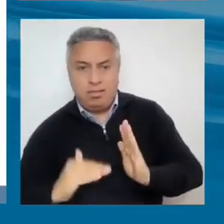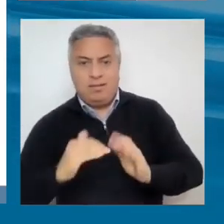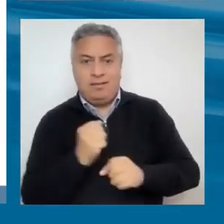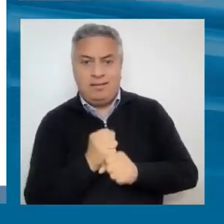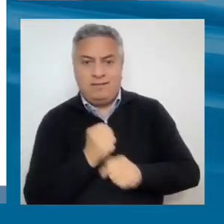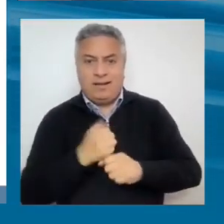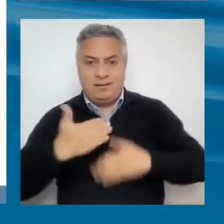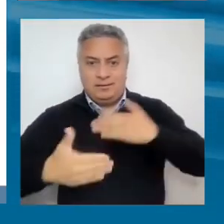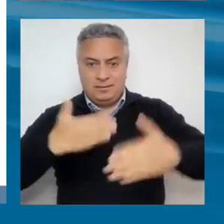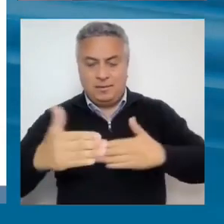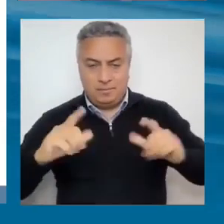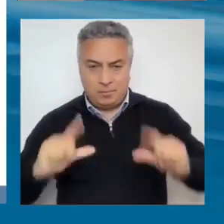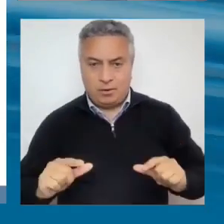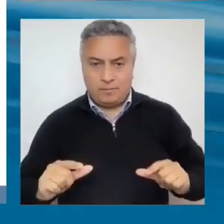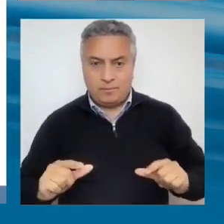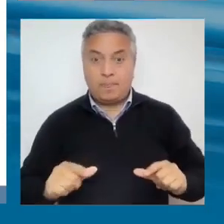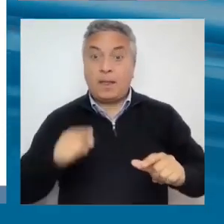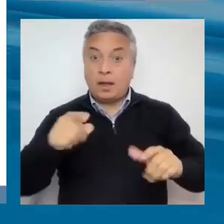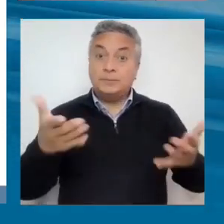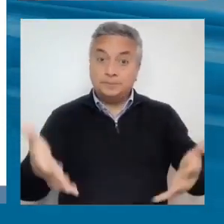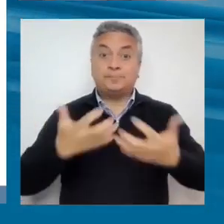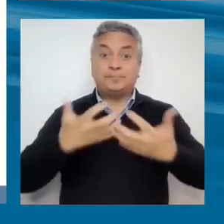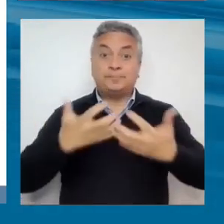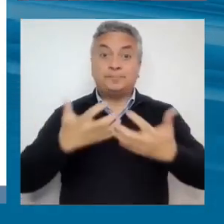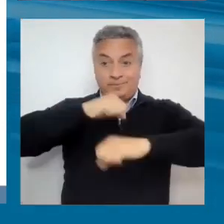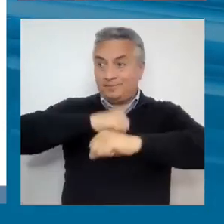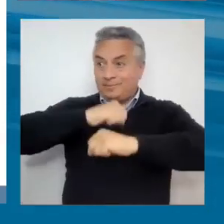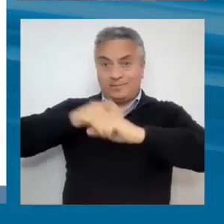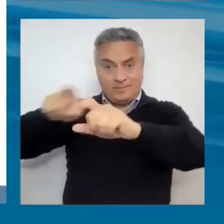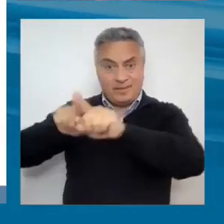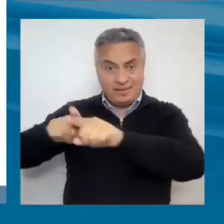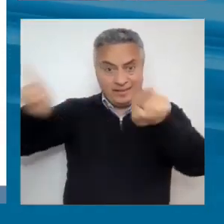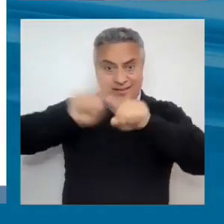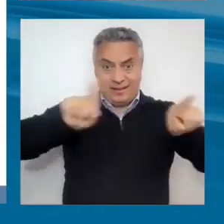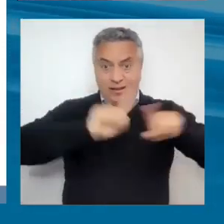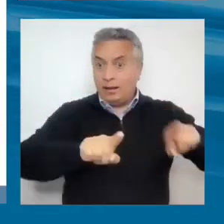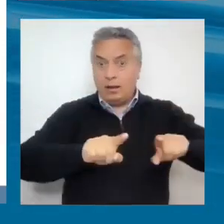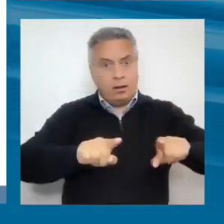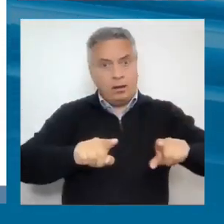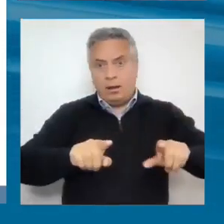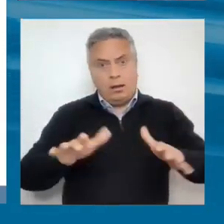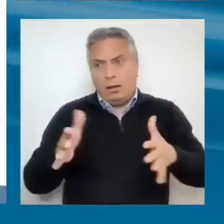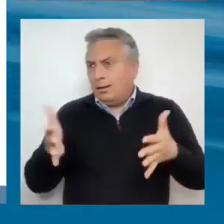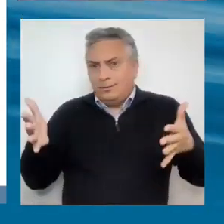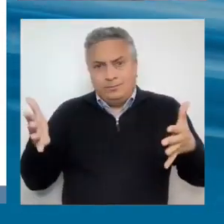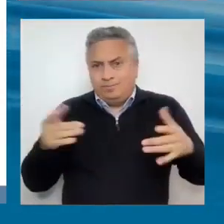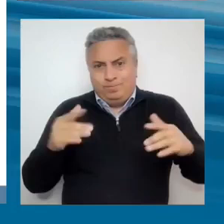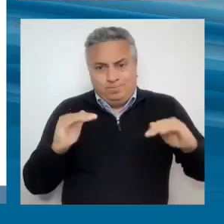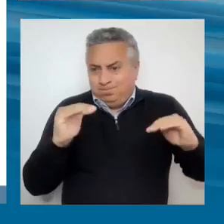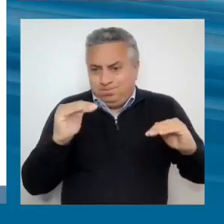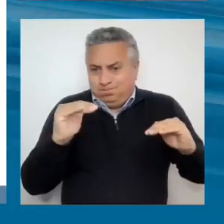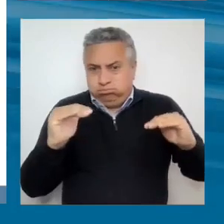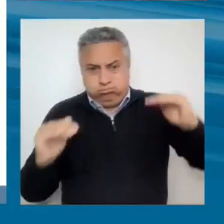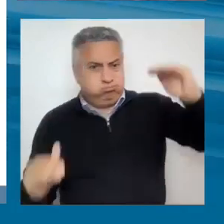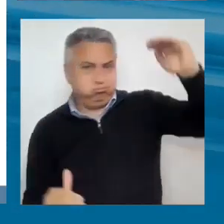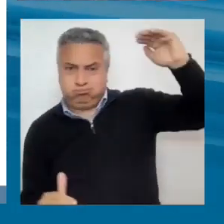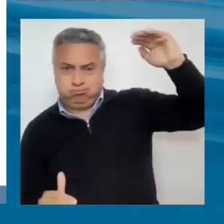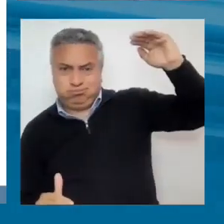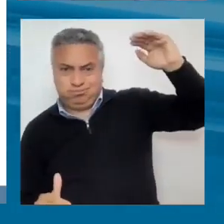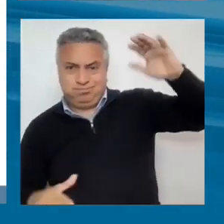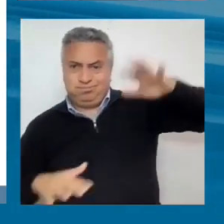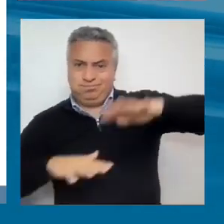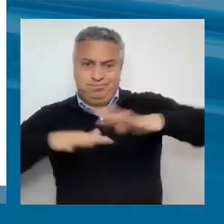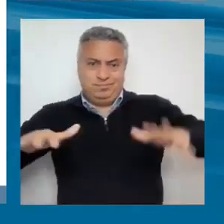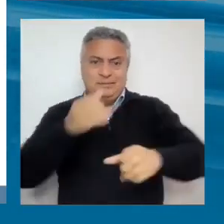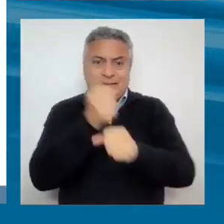También entre tamaños de empresas, hay océanos, por decirlo así, de microempresas, de autoempleo, de